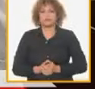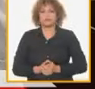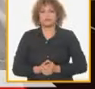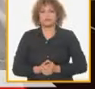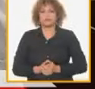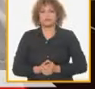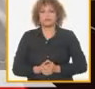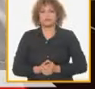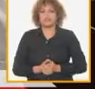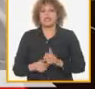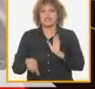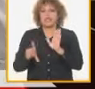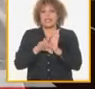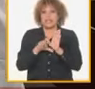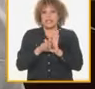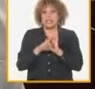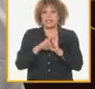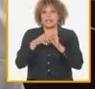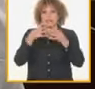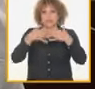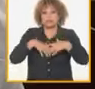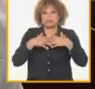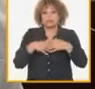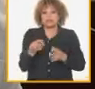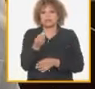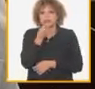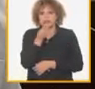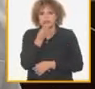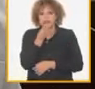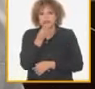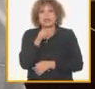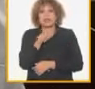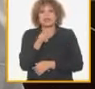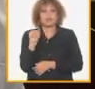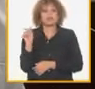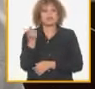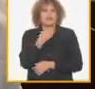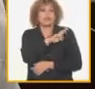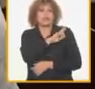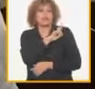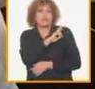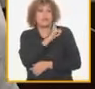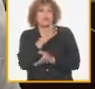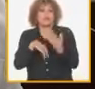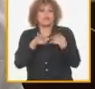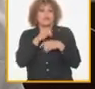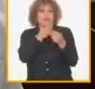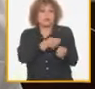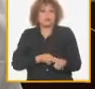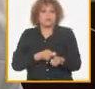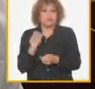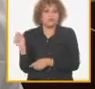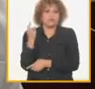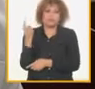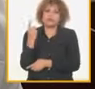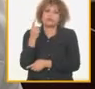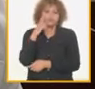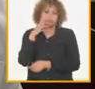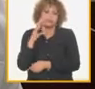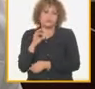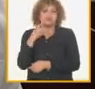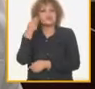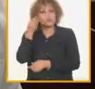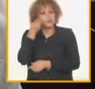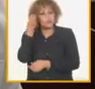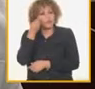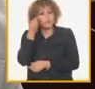a que la ley de soberanía alimentaria no es solo una responsabilidad del ministerio de agricultura yo creo que en este análisis que se ha hecho